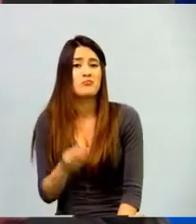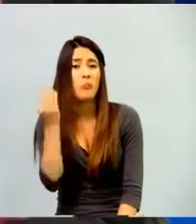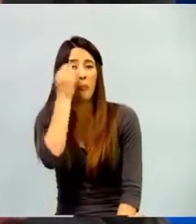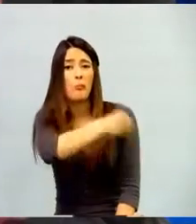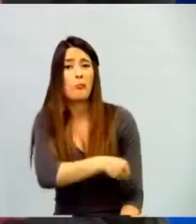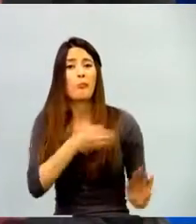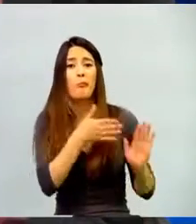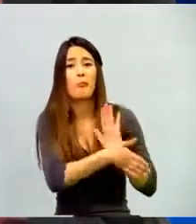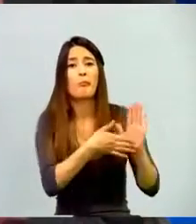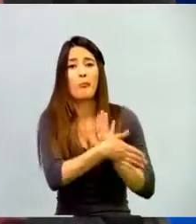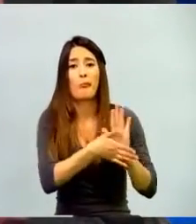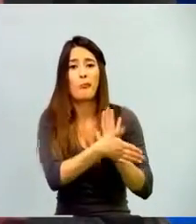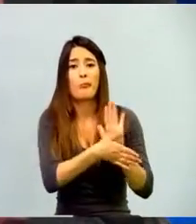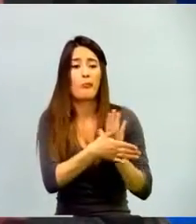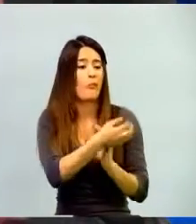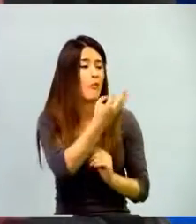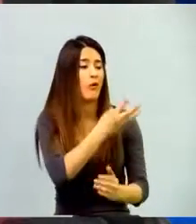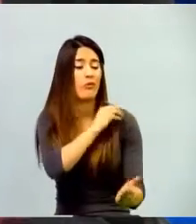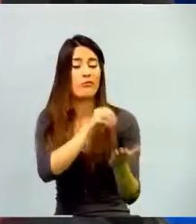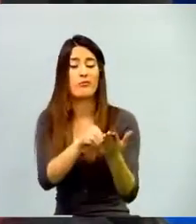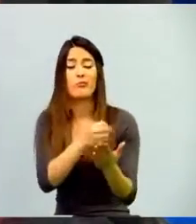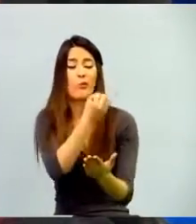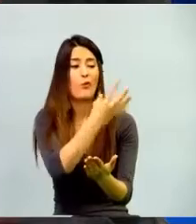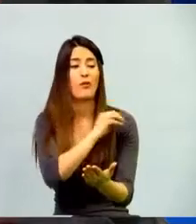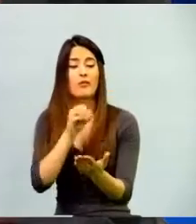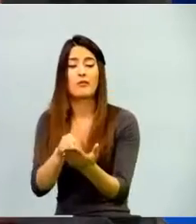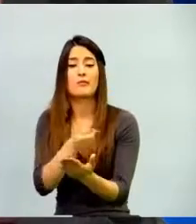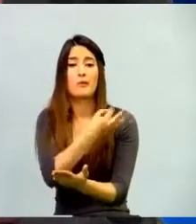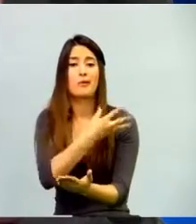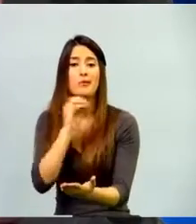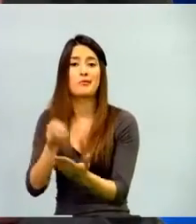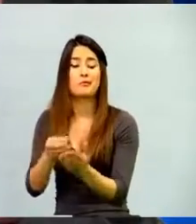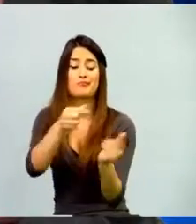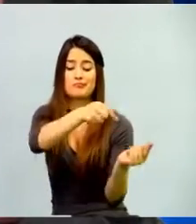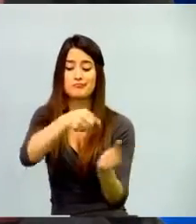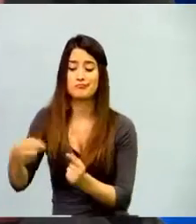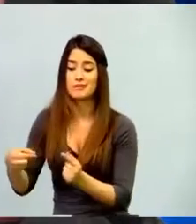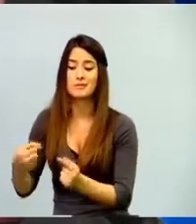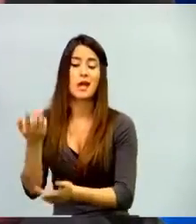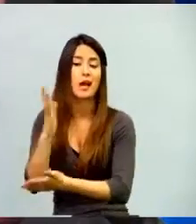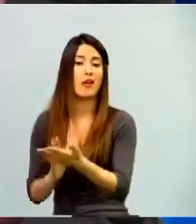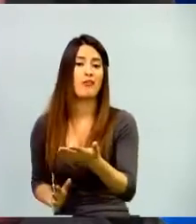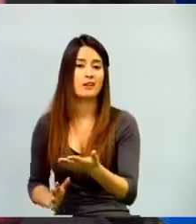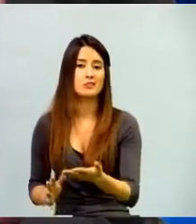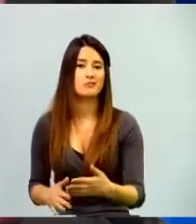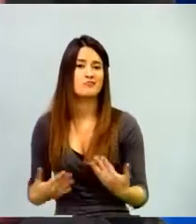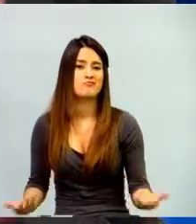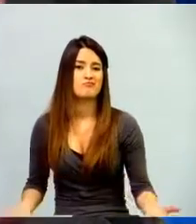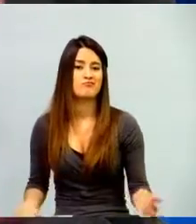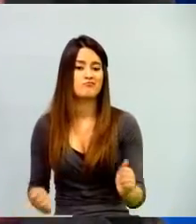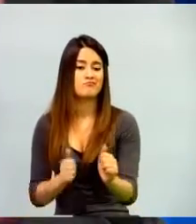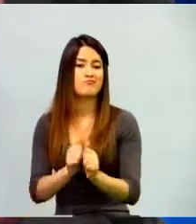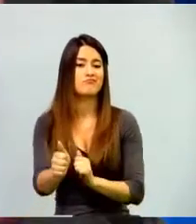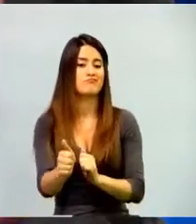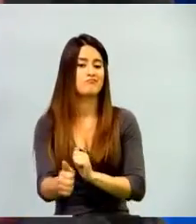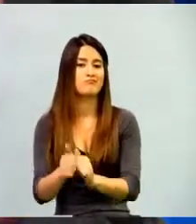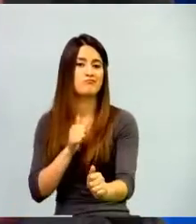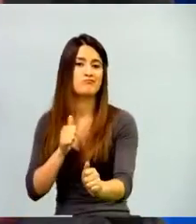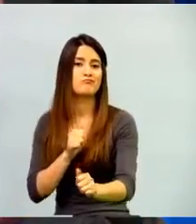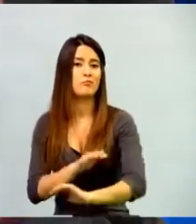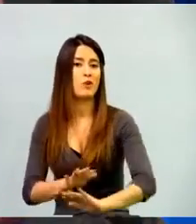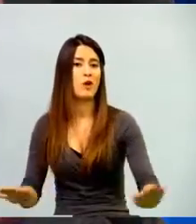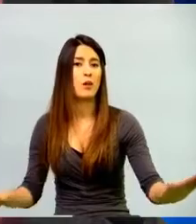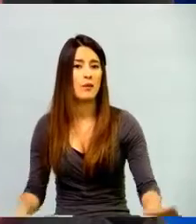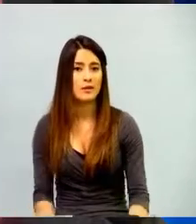en una forma bancaria y lo que estamos haciendo para evaluar es nominar tal cosa, hacer un checklist y listo. Se lo